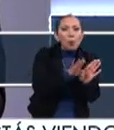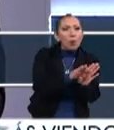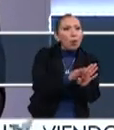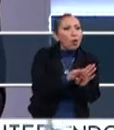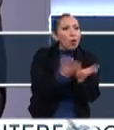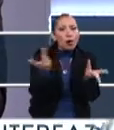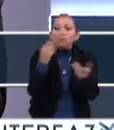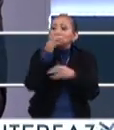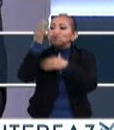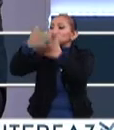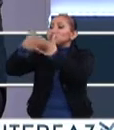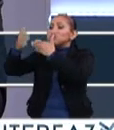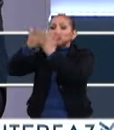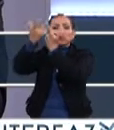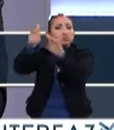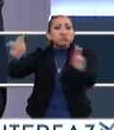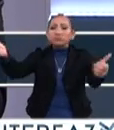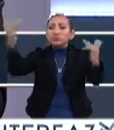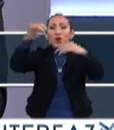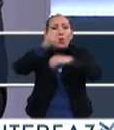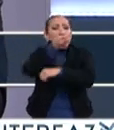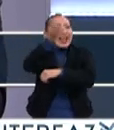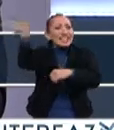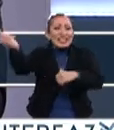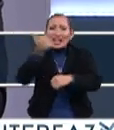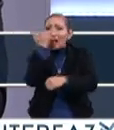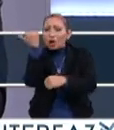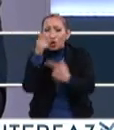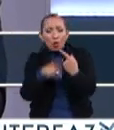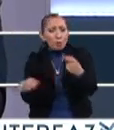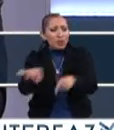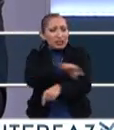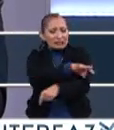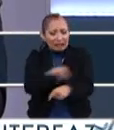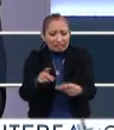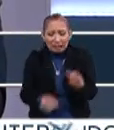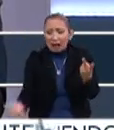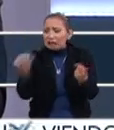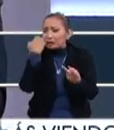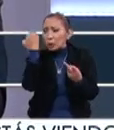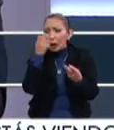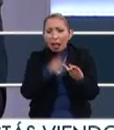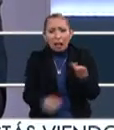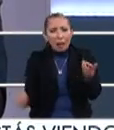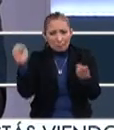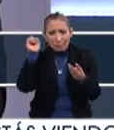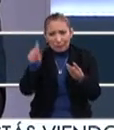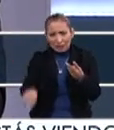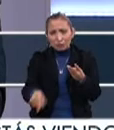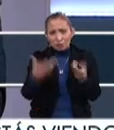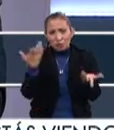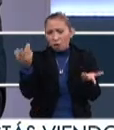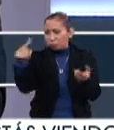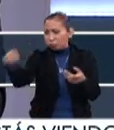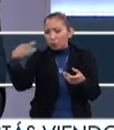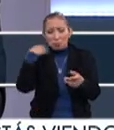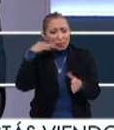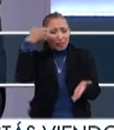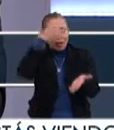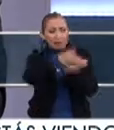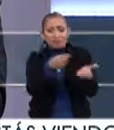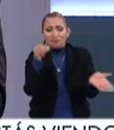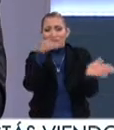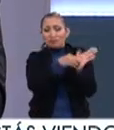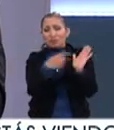convocatoria abierta donde cualquier estudiante, diseñador, escuela o mismo marca puede presentarse en el